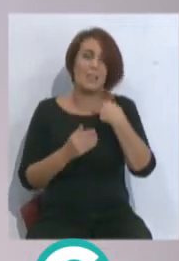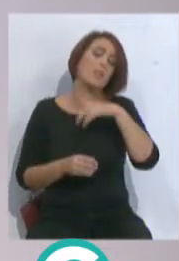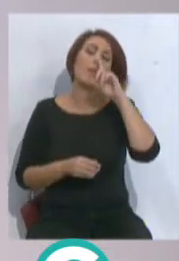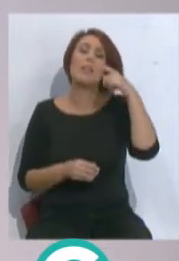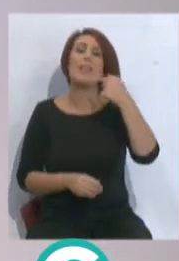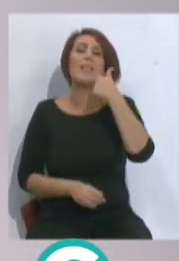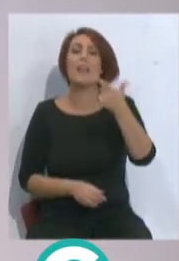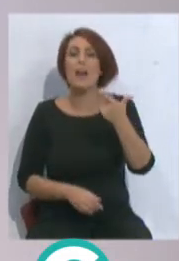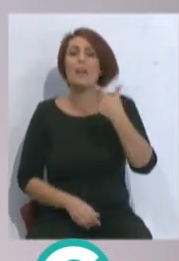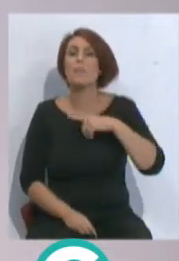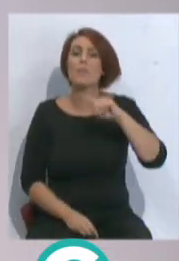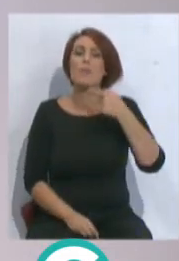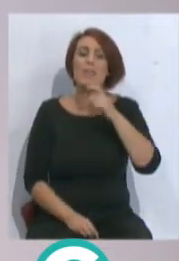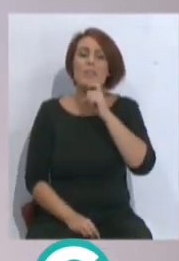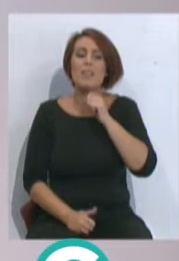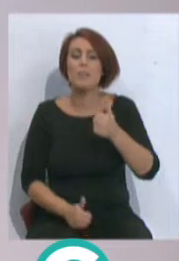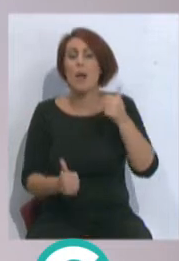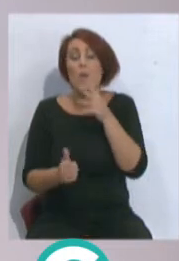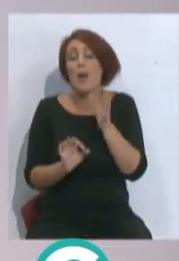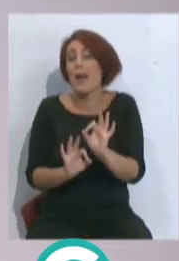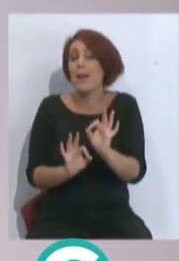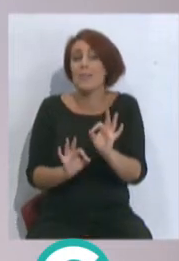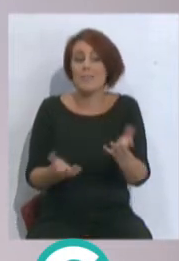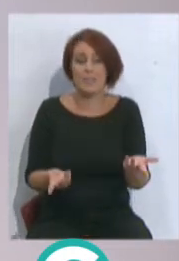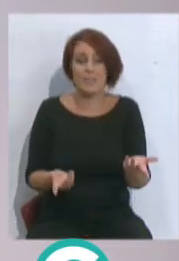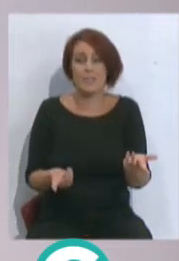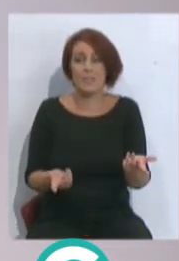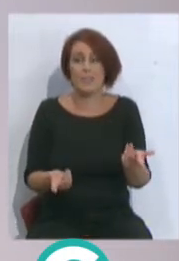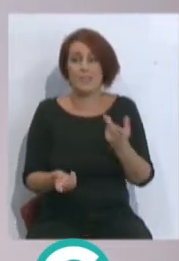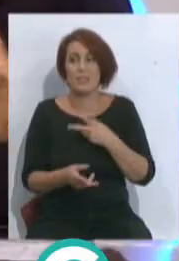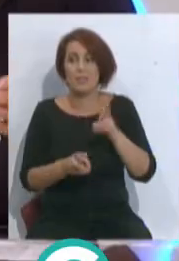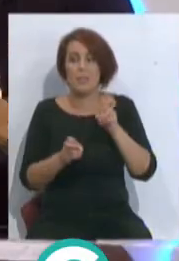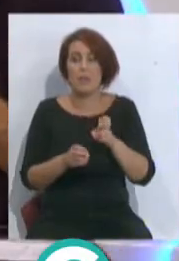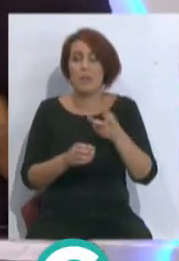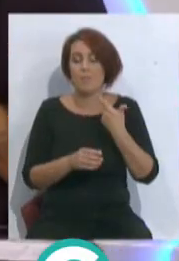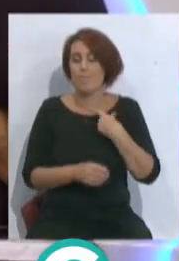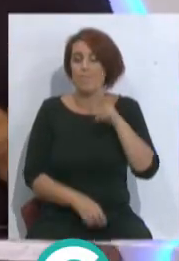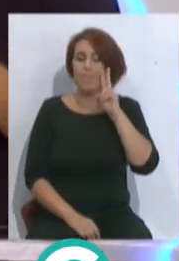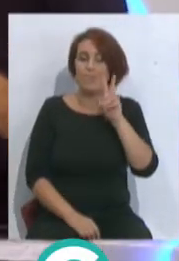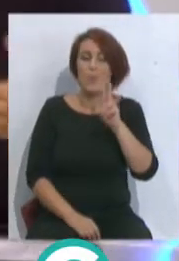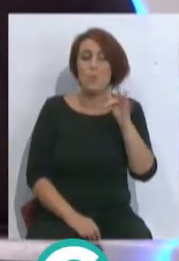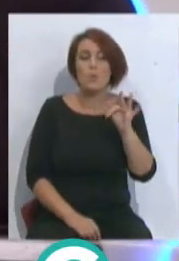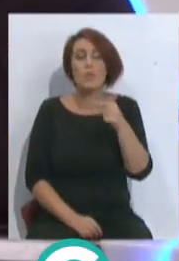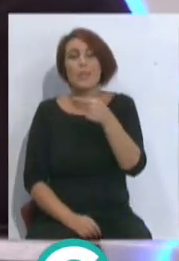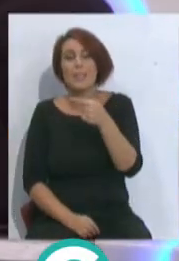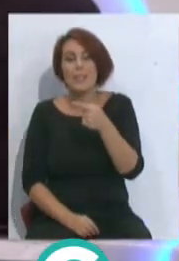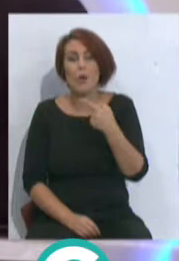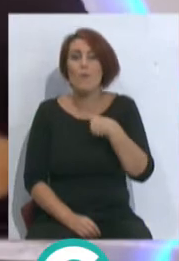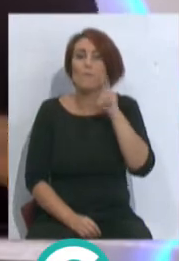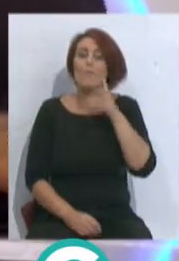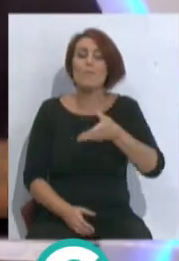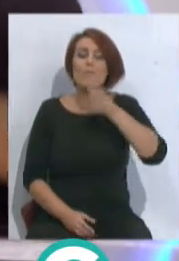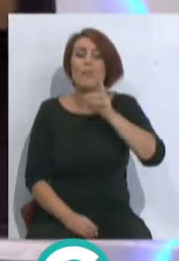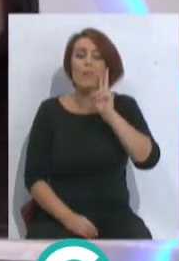que viene dirá que es el más difícil de la primera porque es así. no, Porque es que todo no pone mérito lo que se hace. de ver el vaso. Tranquilo, ¿cómo ves el vaso? Siempre lleno, siempre.